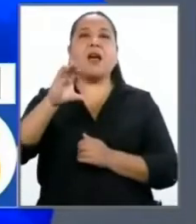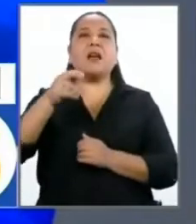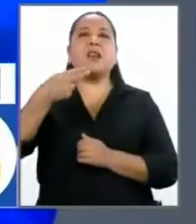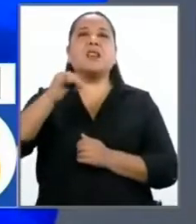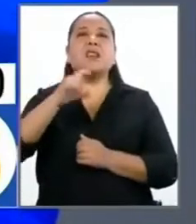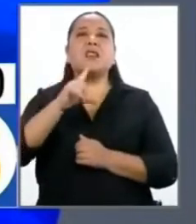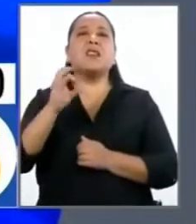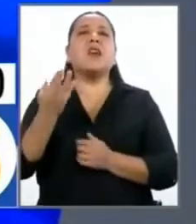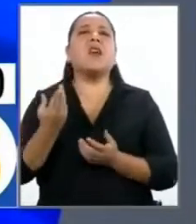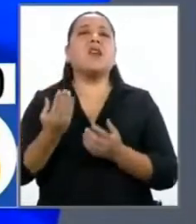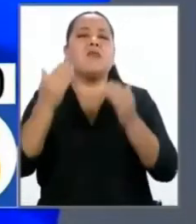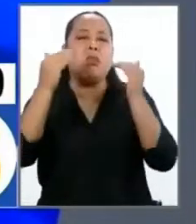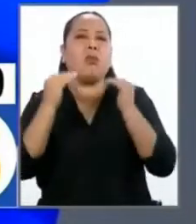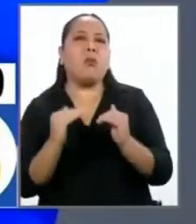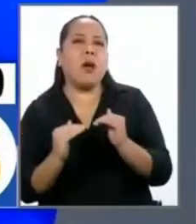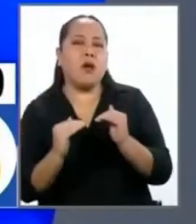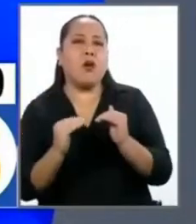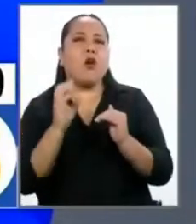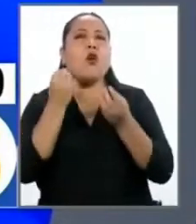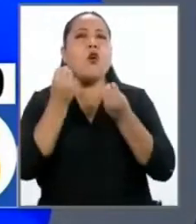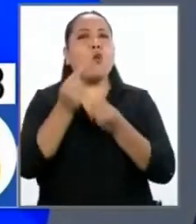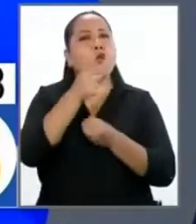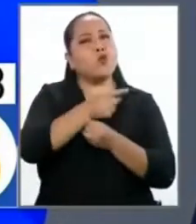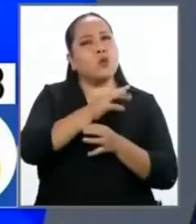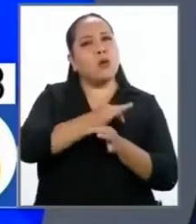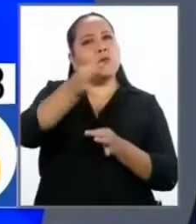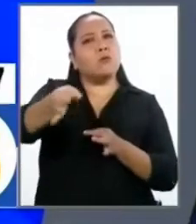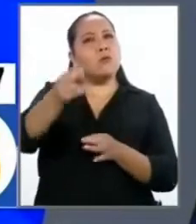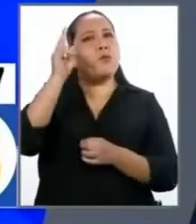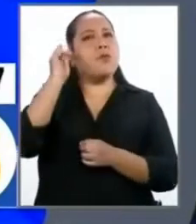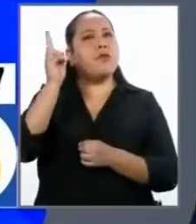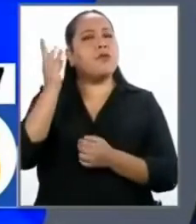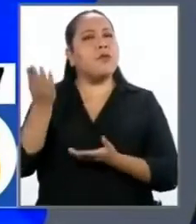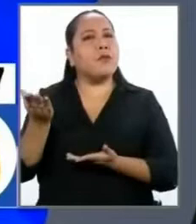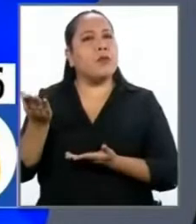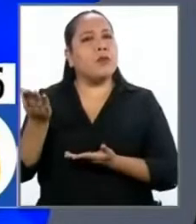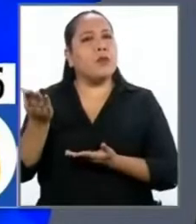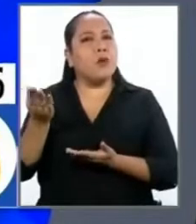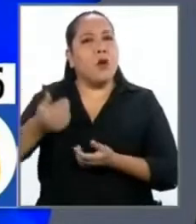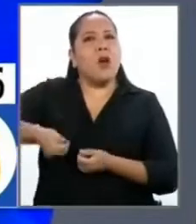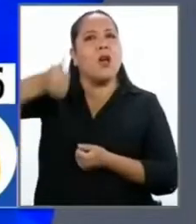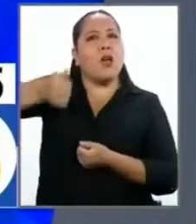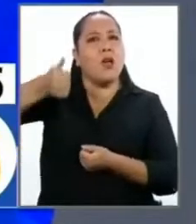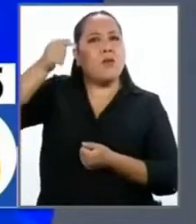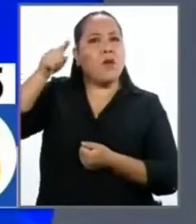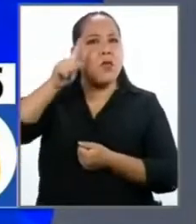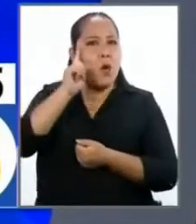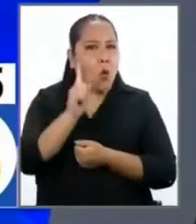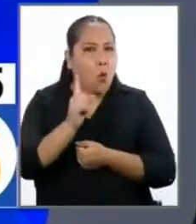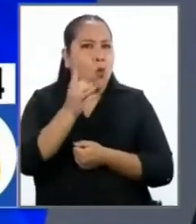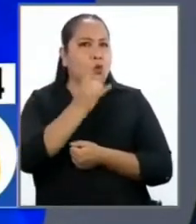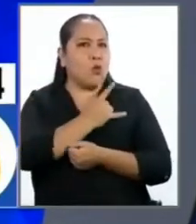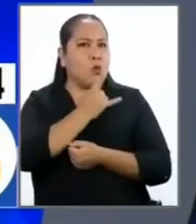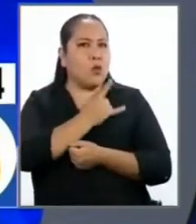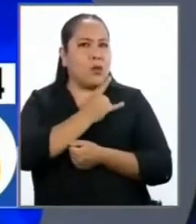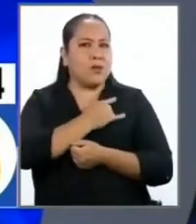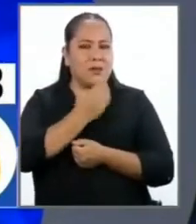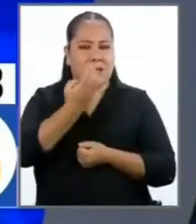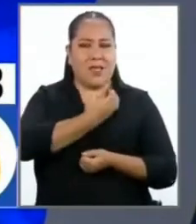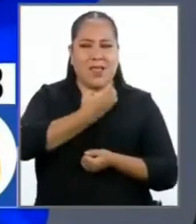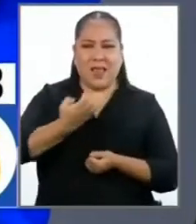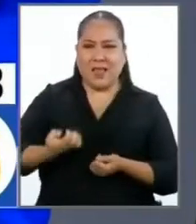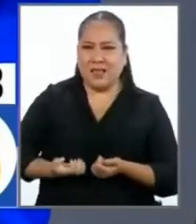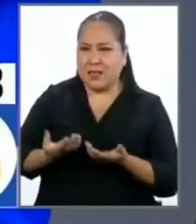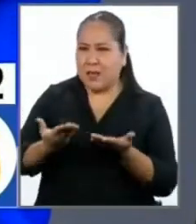hizo para usted ser profesor principal de una universidad del